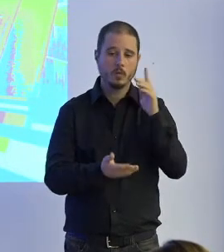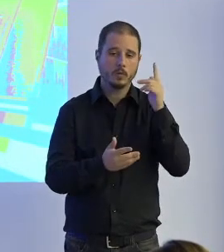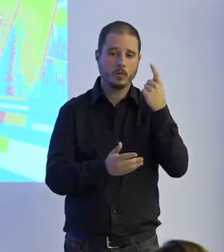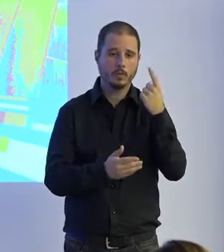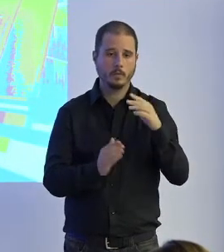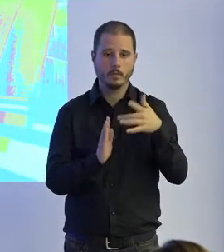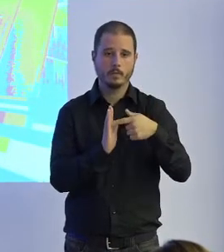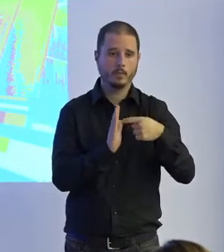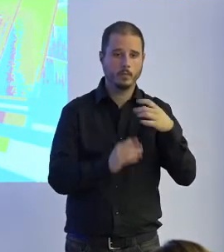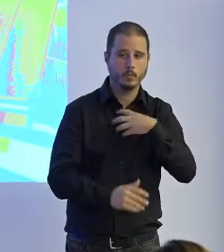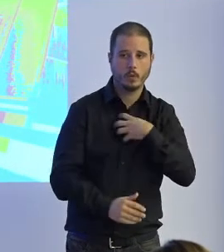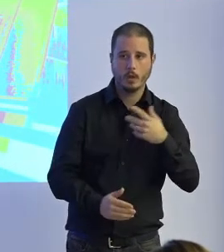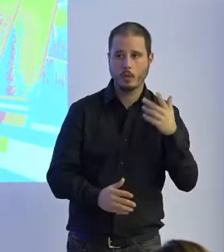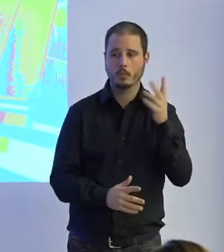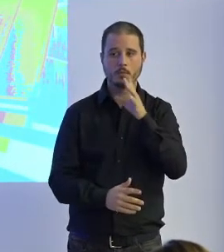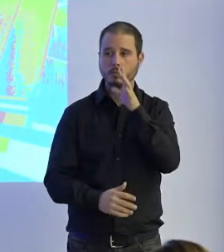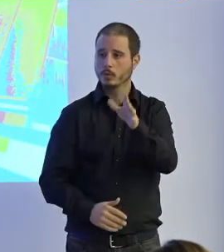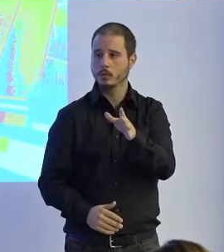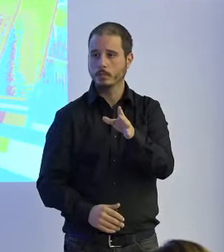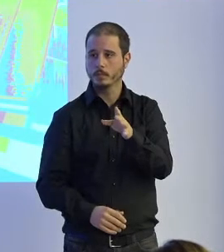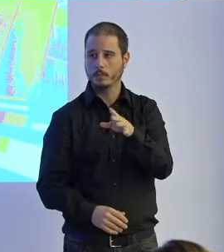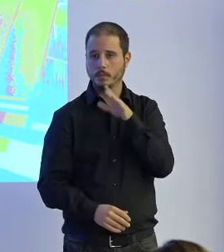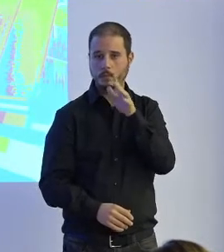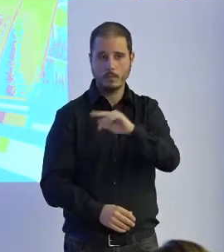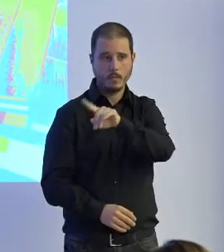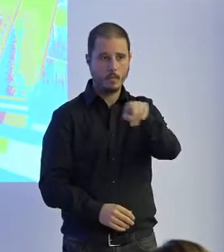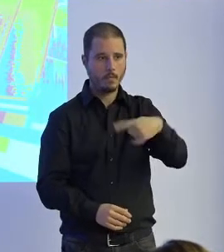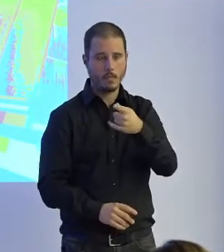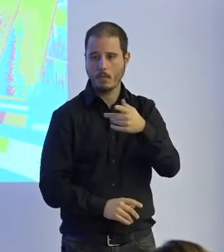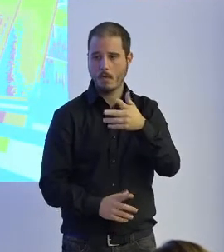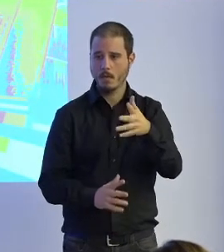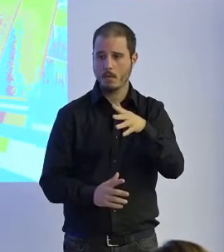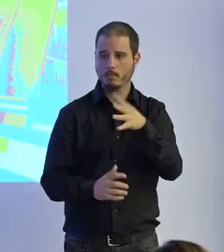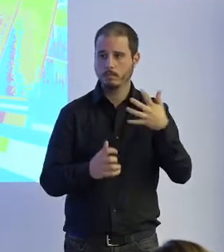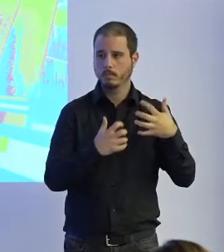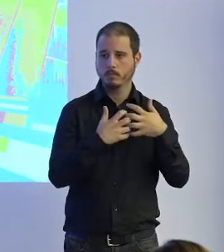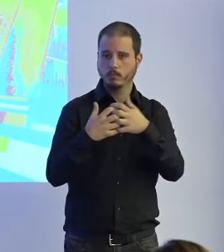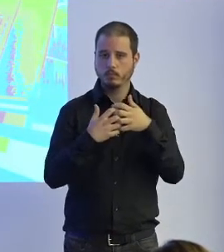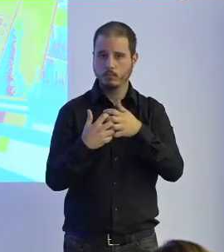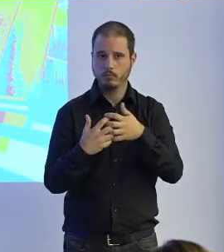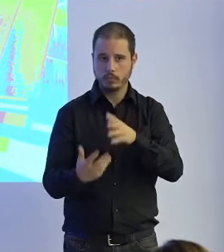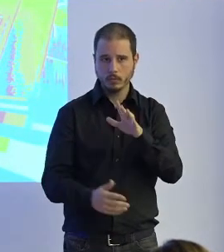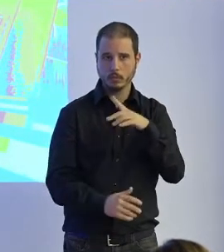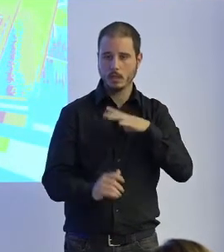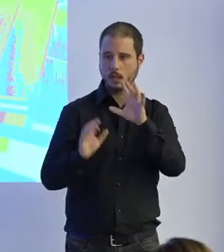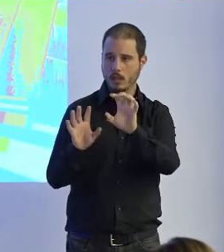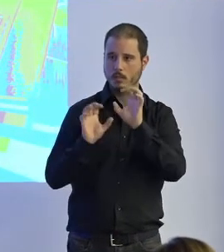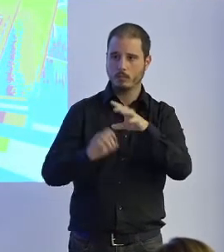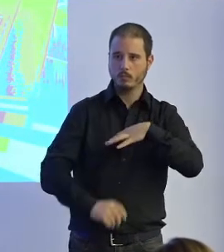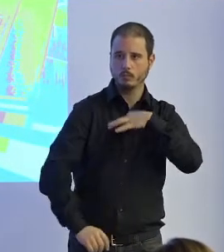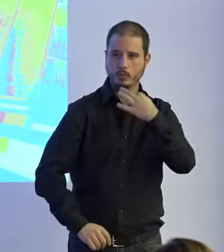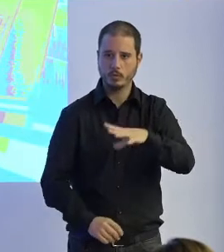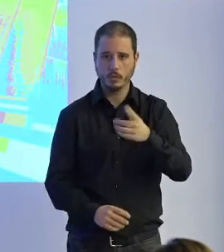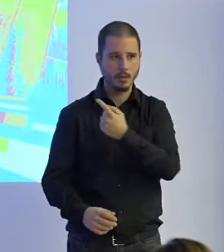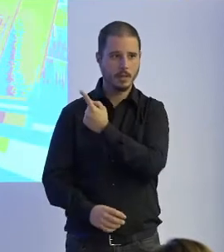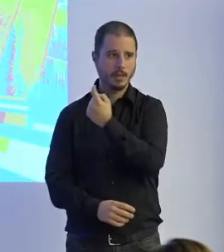y por qué es esto porque para nosotros esto es un campo de batalla en el cual se puede aprender y aquí están las necesidades